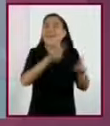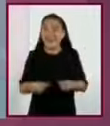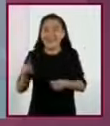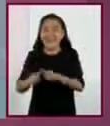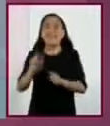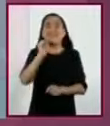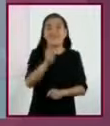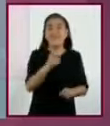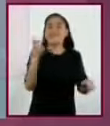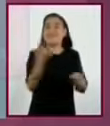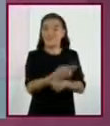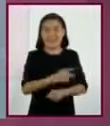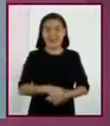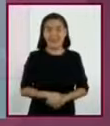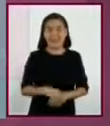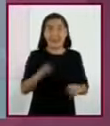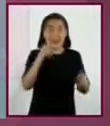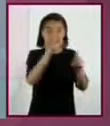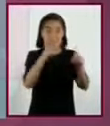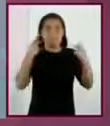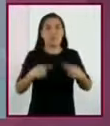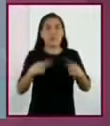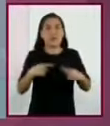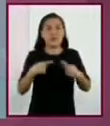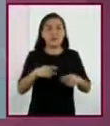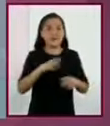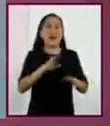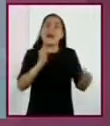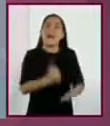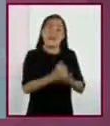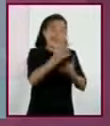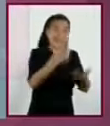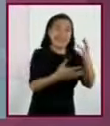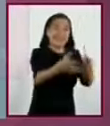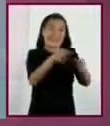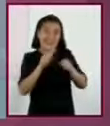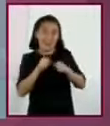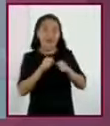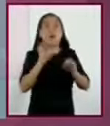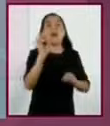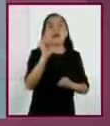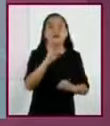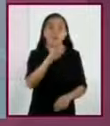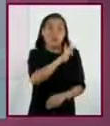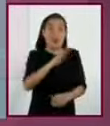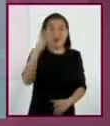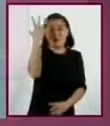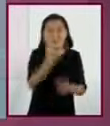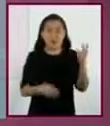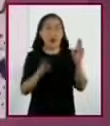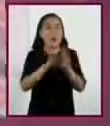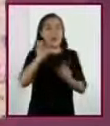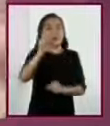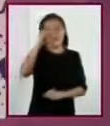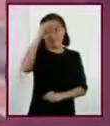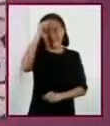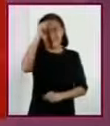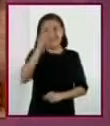que podría suceder. El protagonista será rescatado o logrará escapar usando su inteligencia.